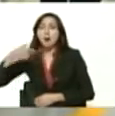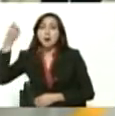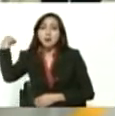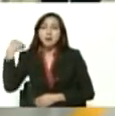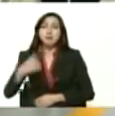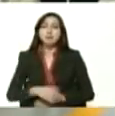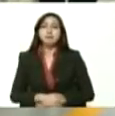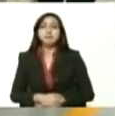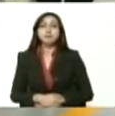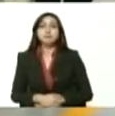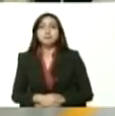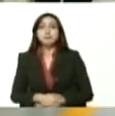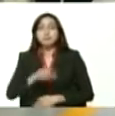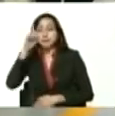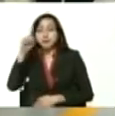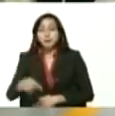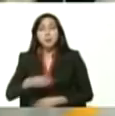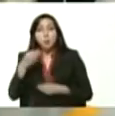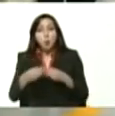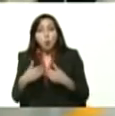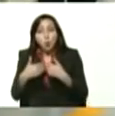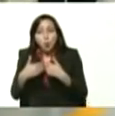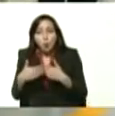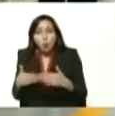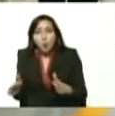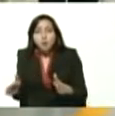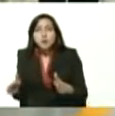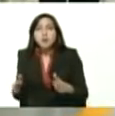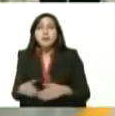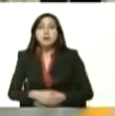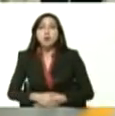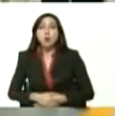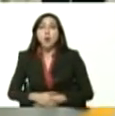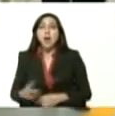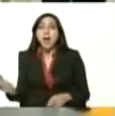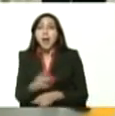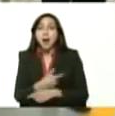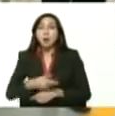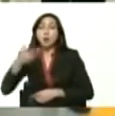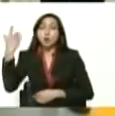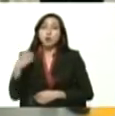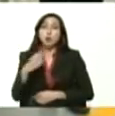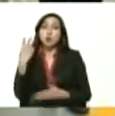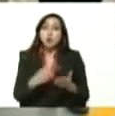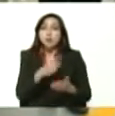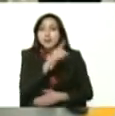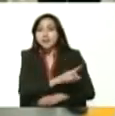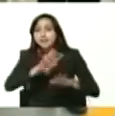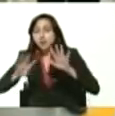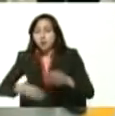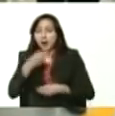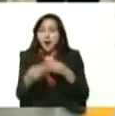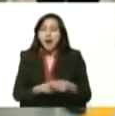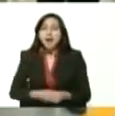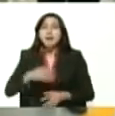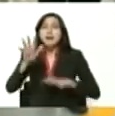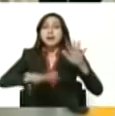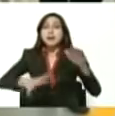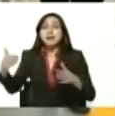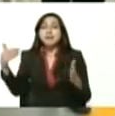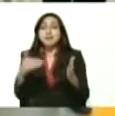y la colocamos en funcionamiento en agosto de ese mismo año con una capacidad de 15 mil